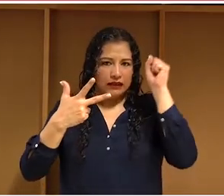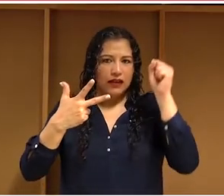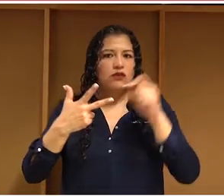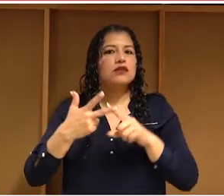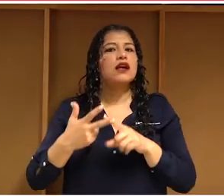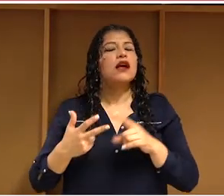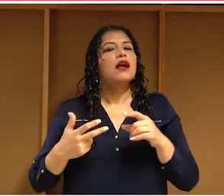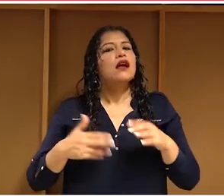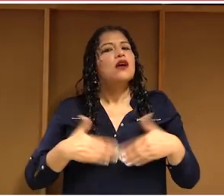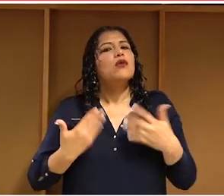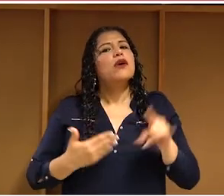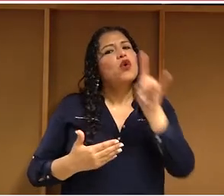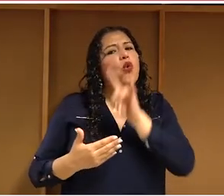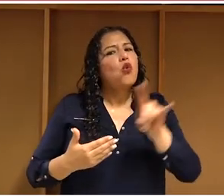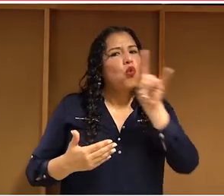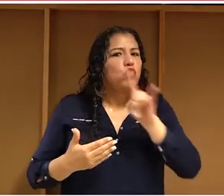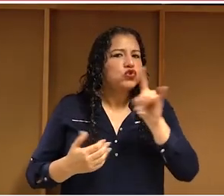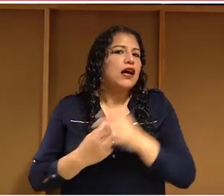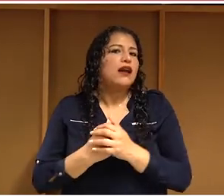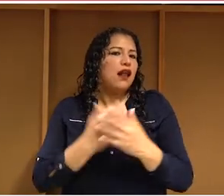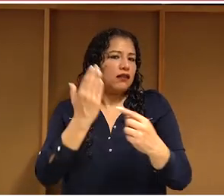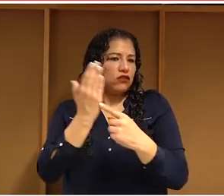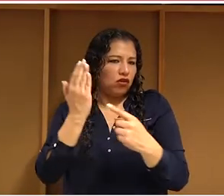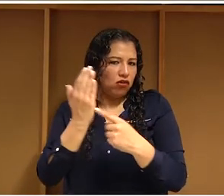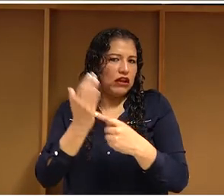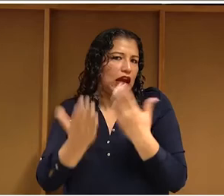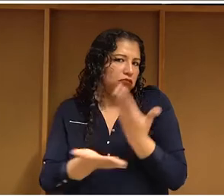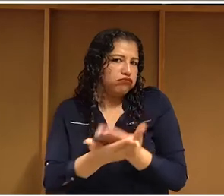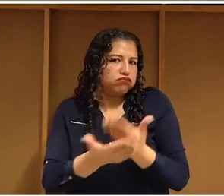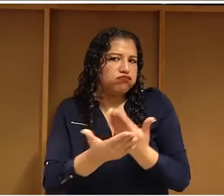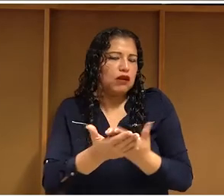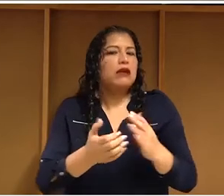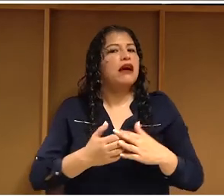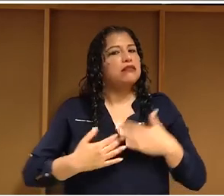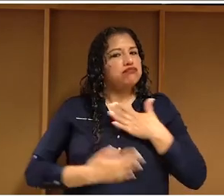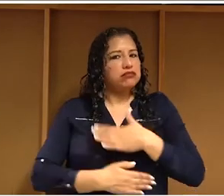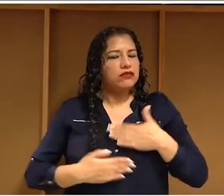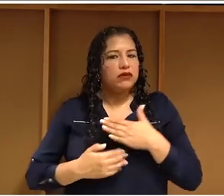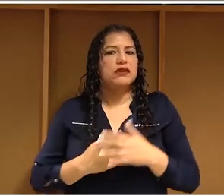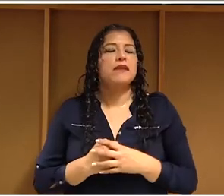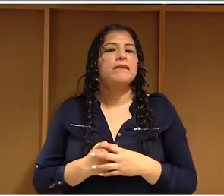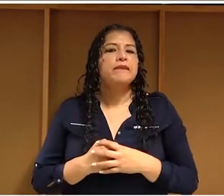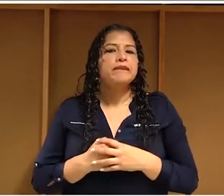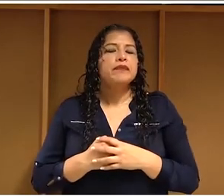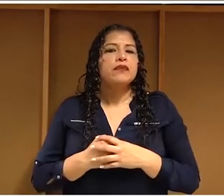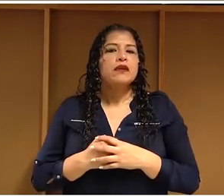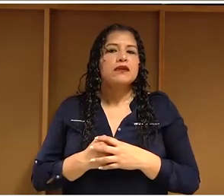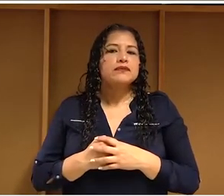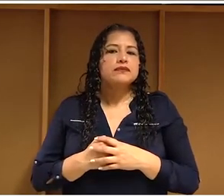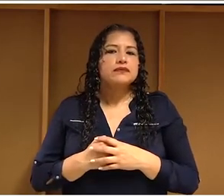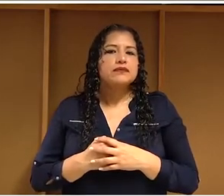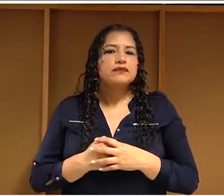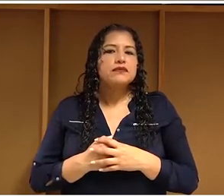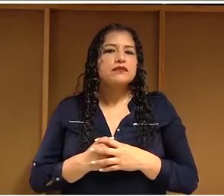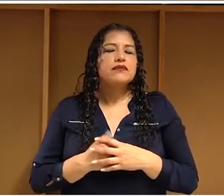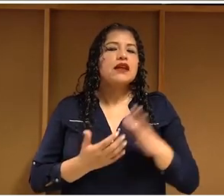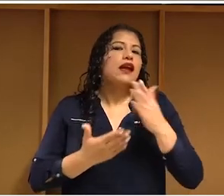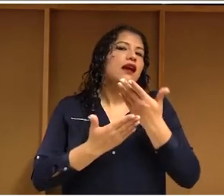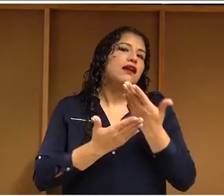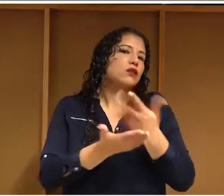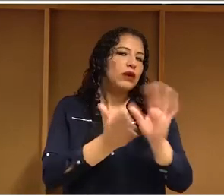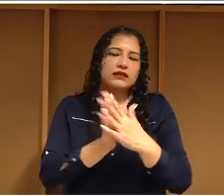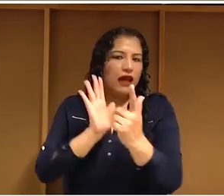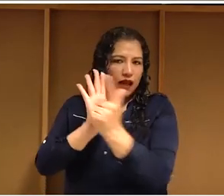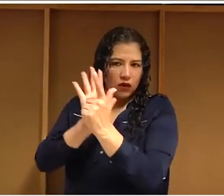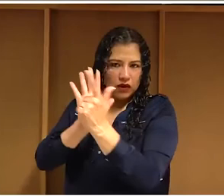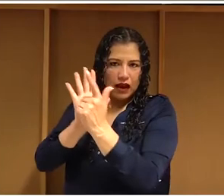al uso experimental y recreativo de la tecnología que suena largo y que no lo van a encontrar nunca como tal en una ley pero que está